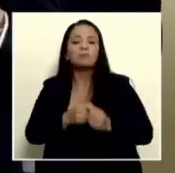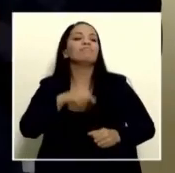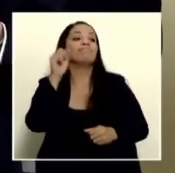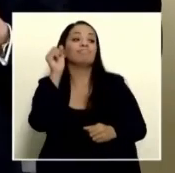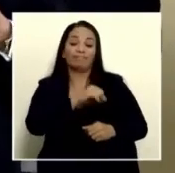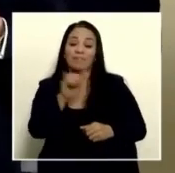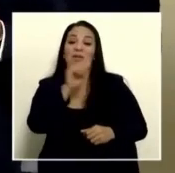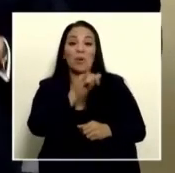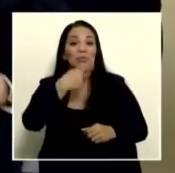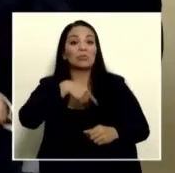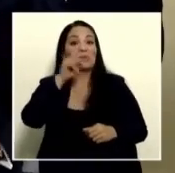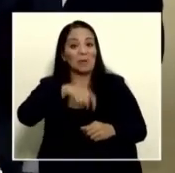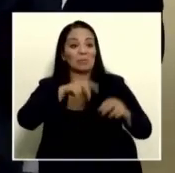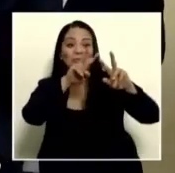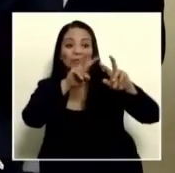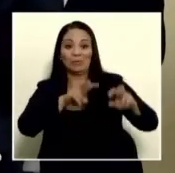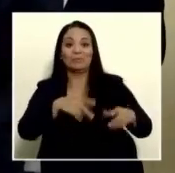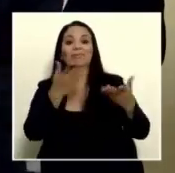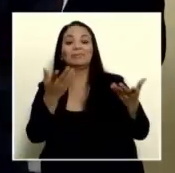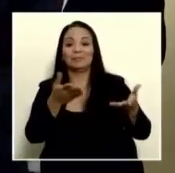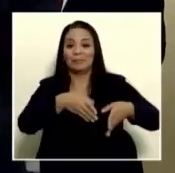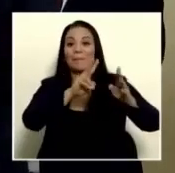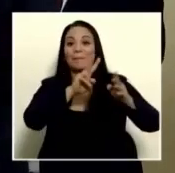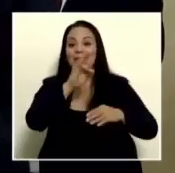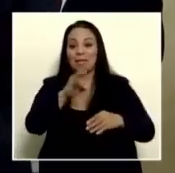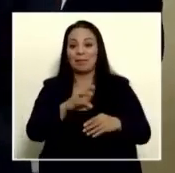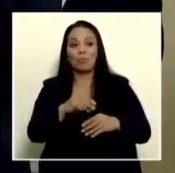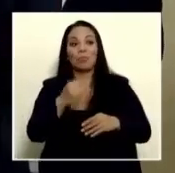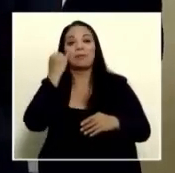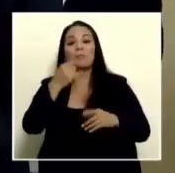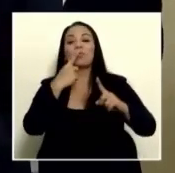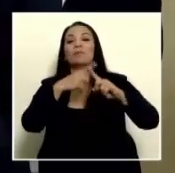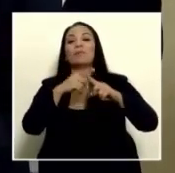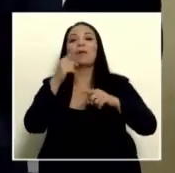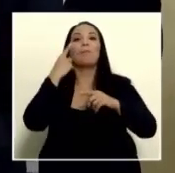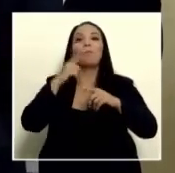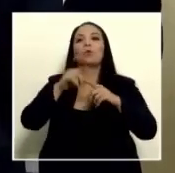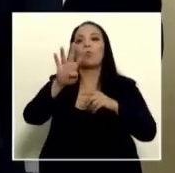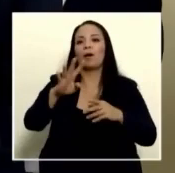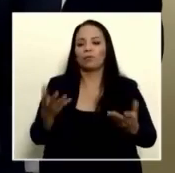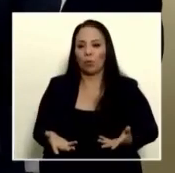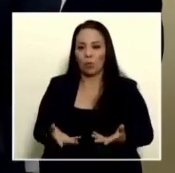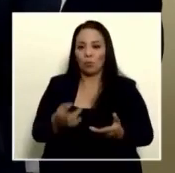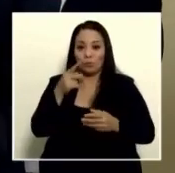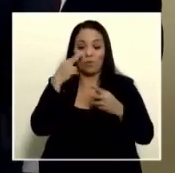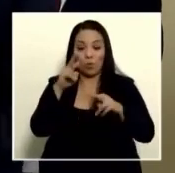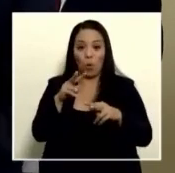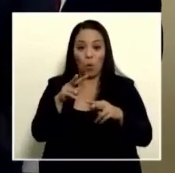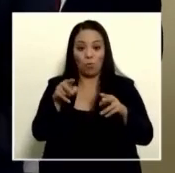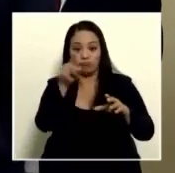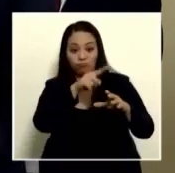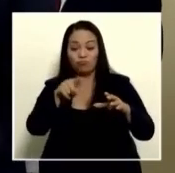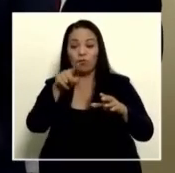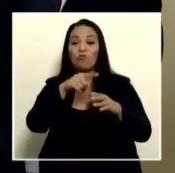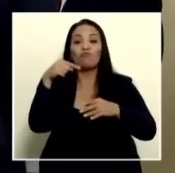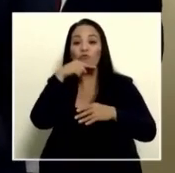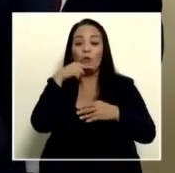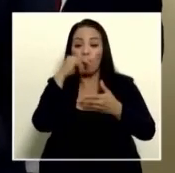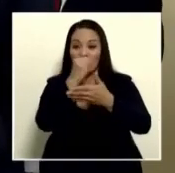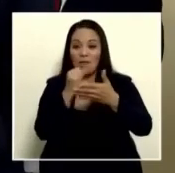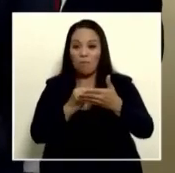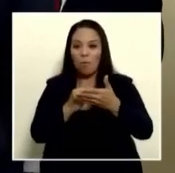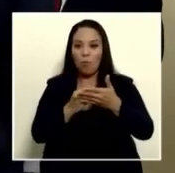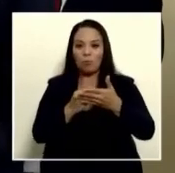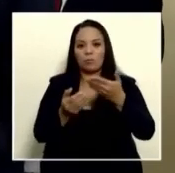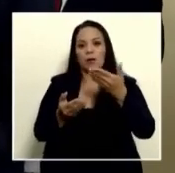ruta 27, porque de ahí multiplique por cuatro lo que le acabo de enseñar en este momento. Si usted vio la parte de la mancha roja, es casi cuatro veces